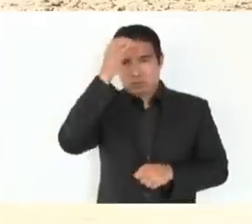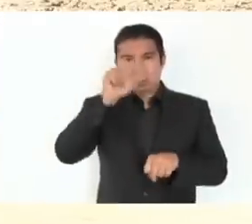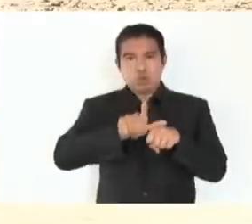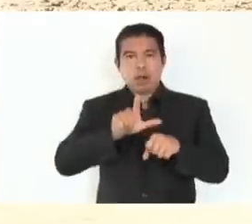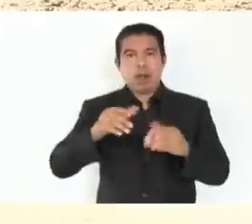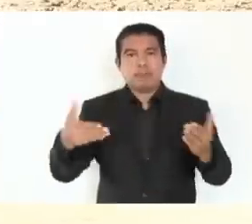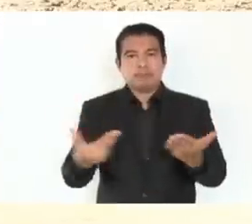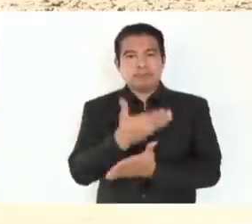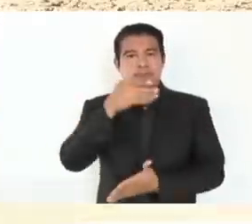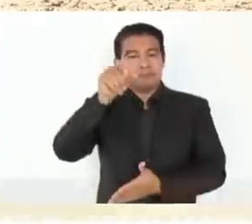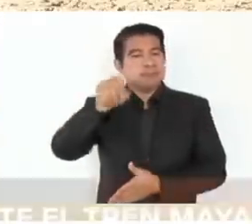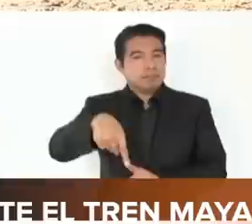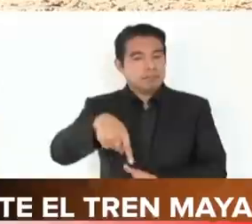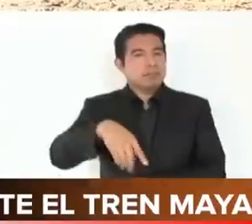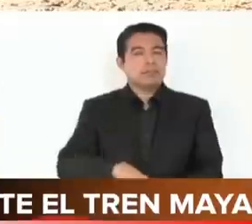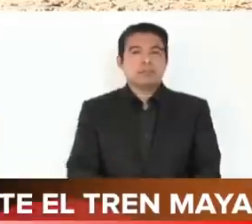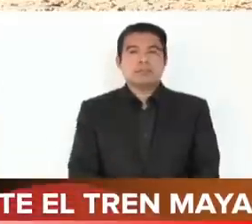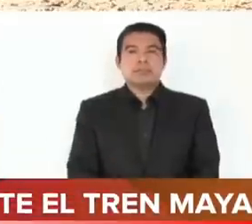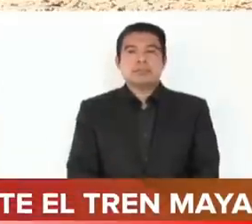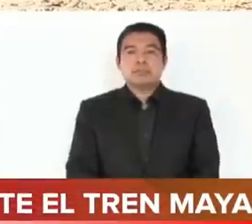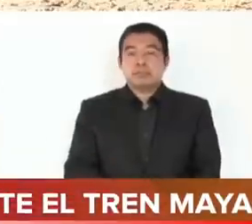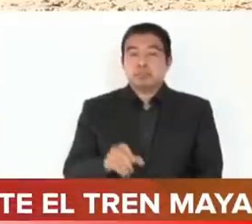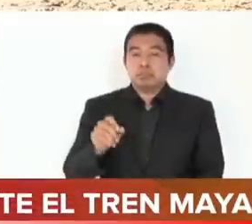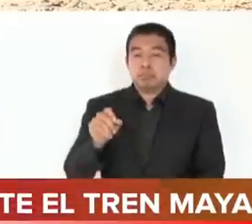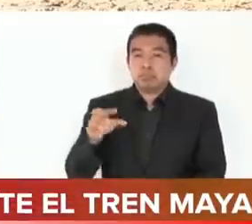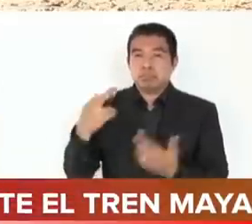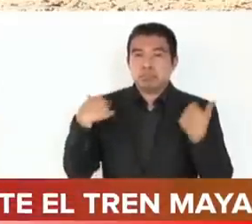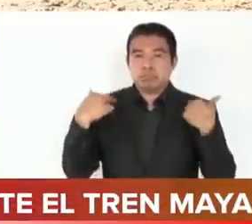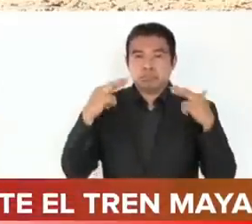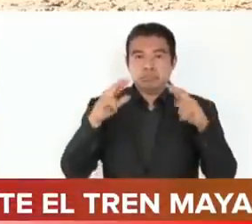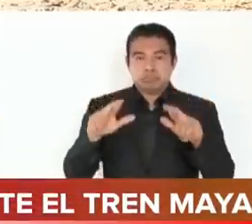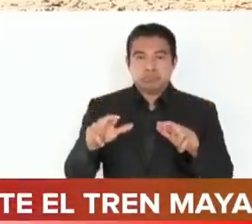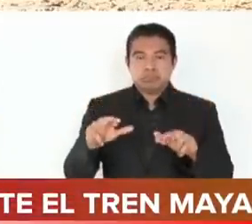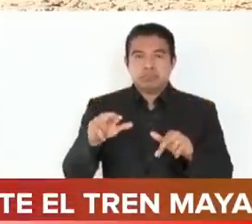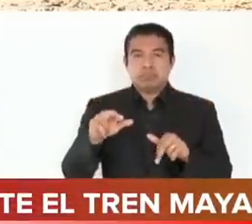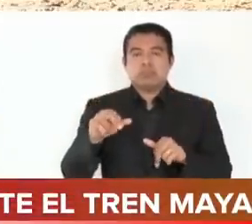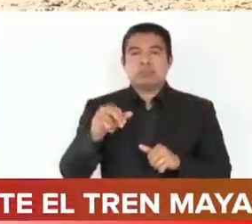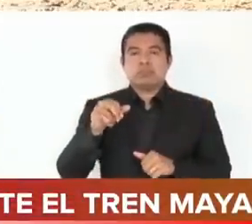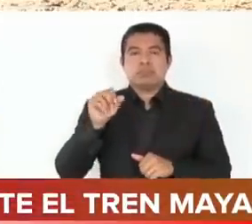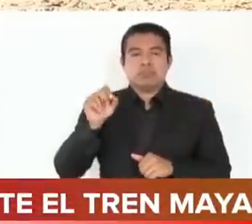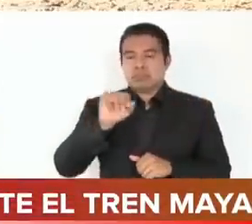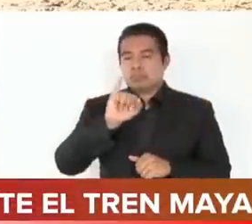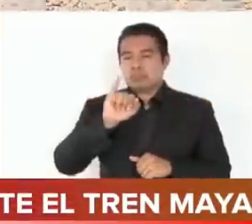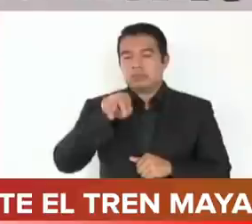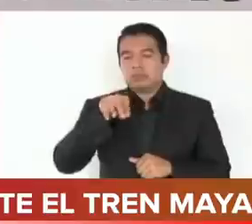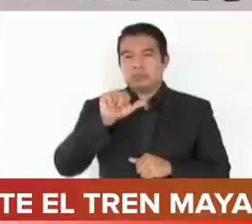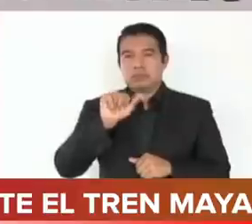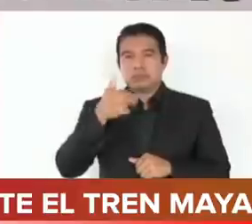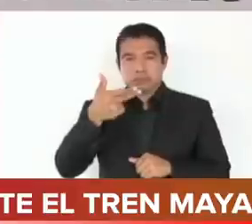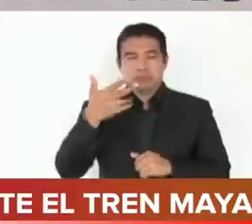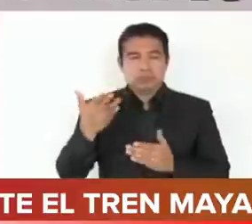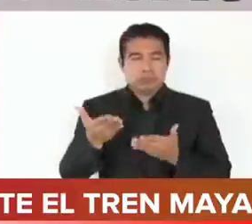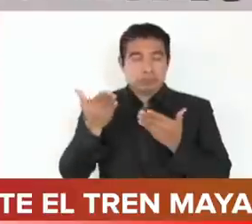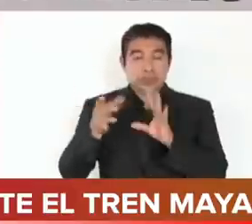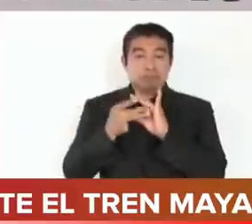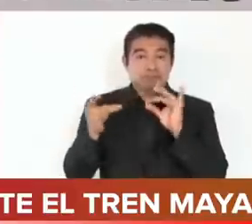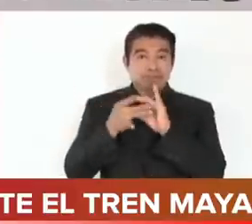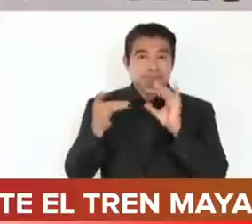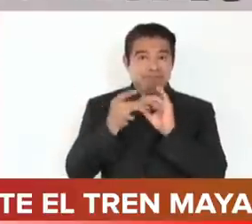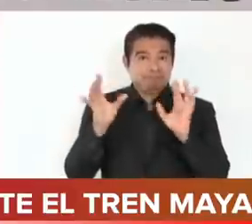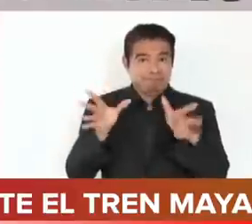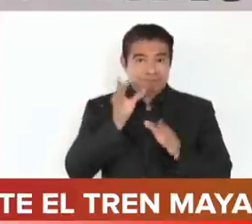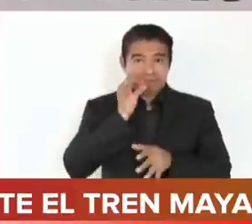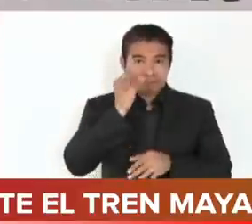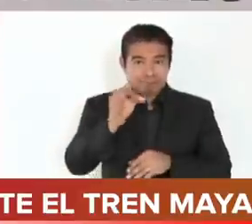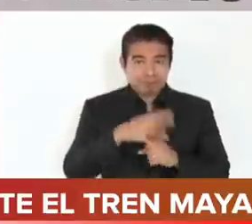aquí se mencionó por la representante del Instituto Nacional de Antropología e Historia, estamos hablando